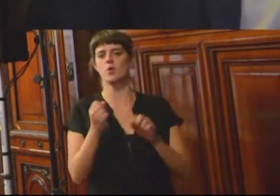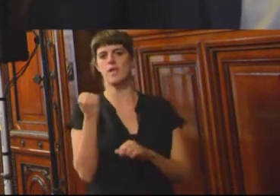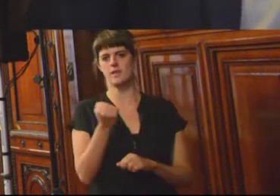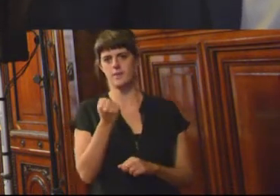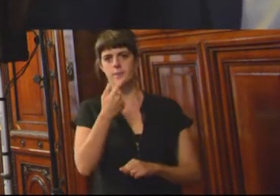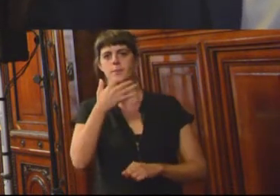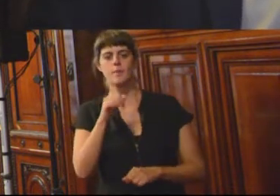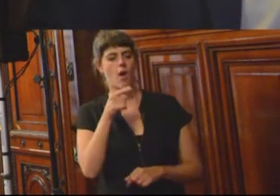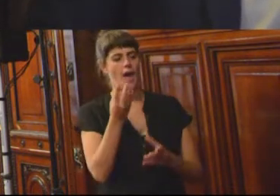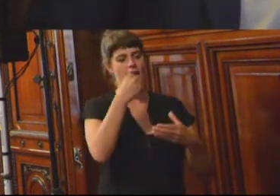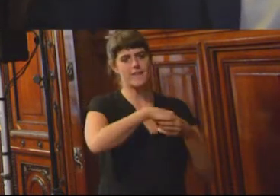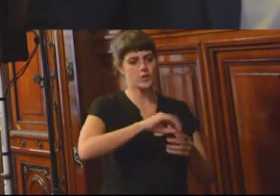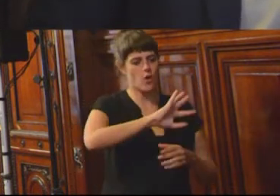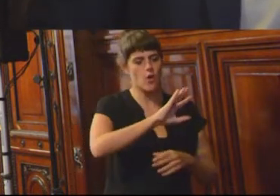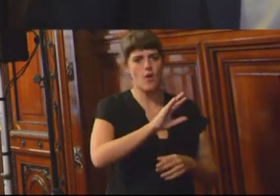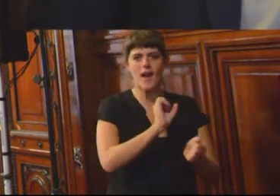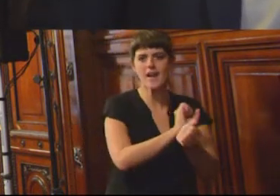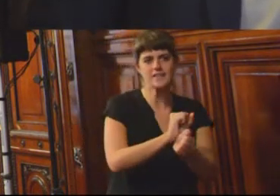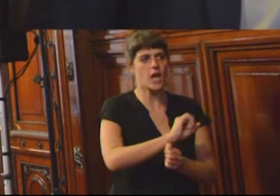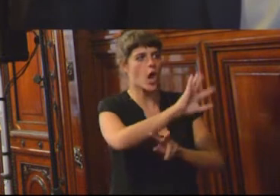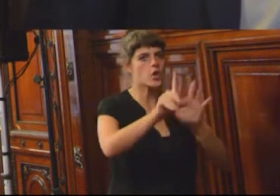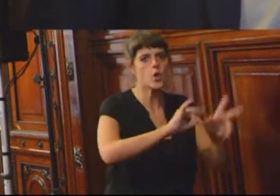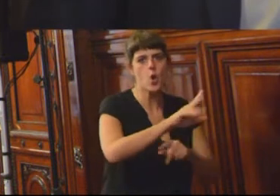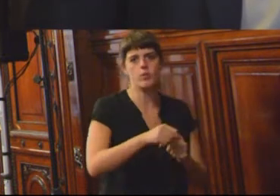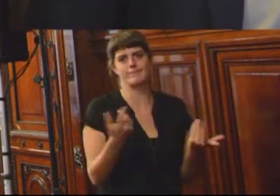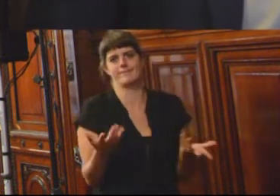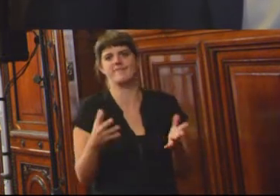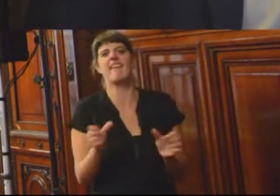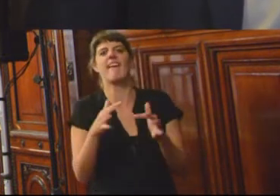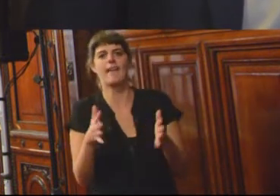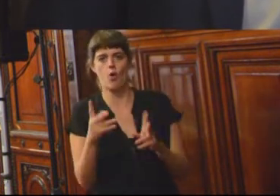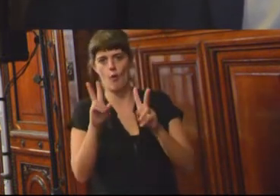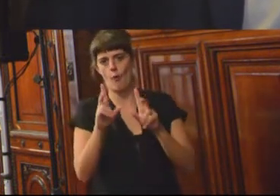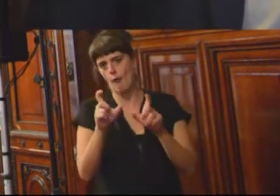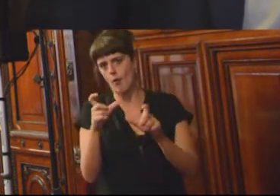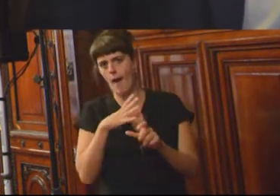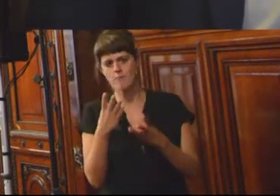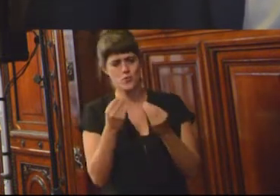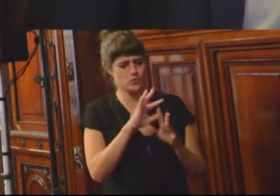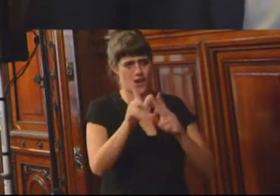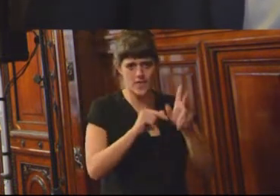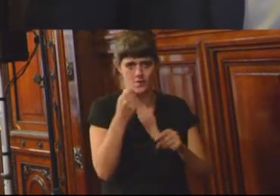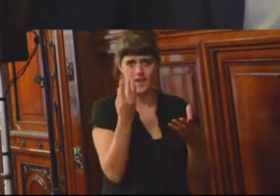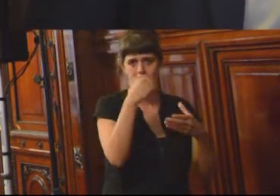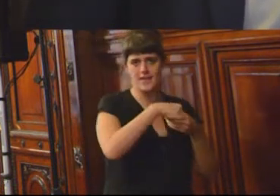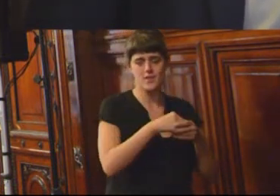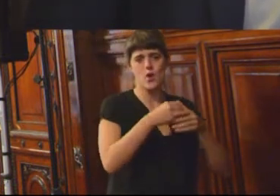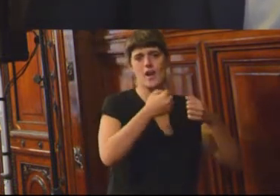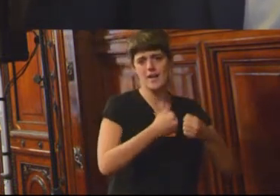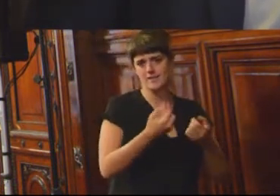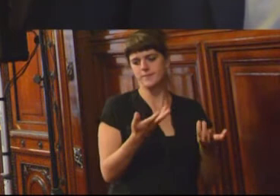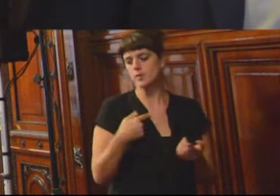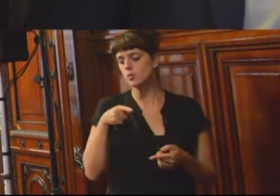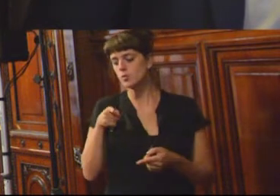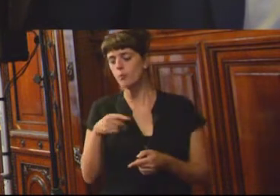la cárcel robaron. ¿Y qué quiere, gente? Manda 600 delincuentes que no tengan un robo. Lo importante es lo que hacemos con eso. Tu hijo no hizo los deberes.